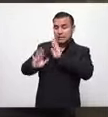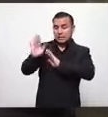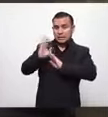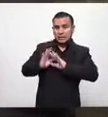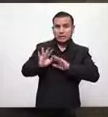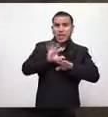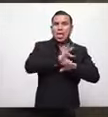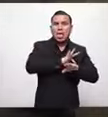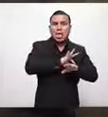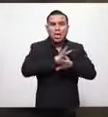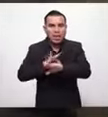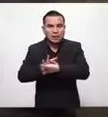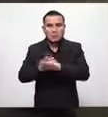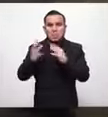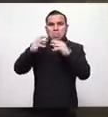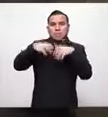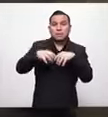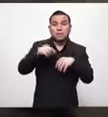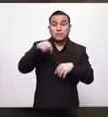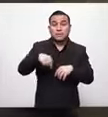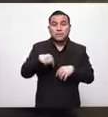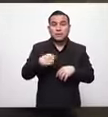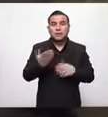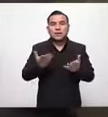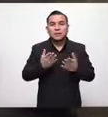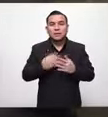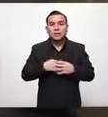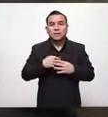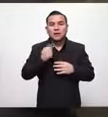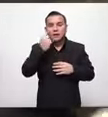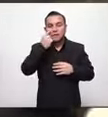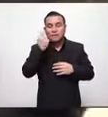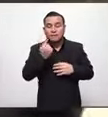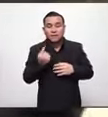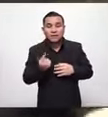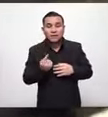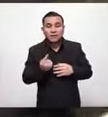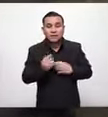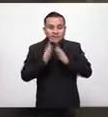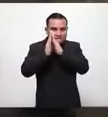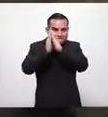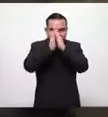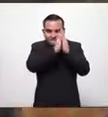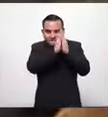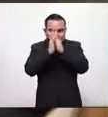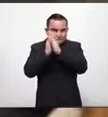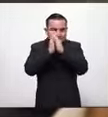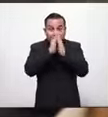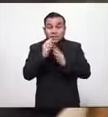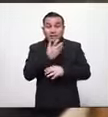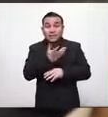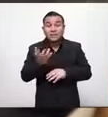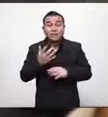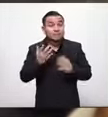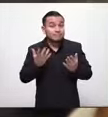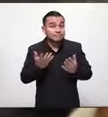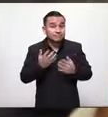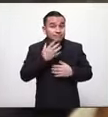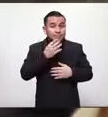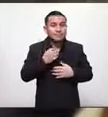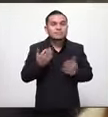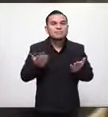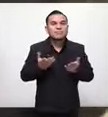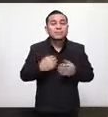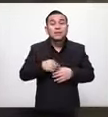arrastre hoy anduvimos jugando de escondelero ya tenemos una semana andar jugando de escondelero decir